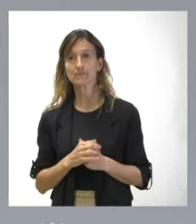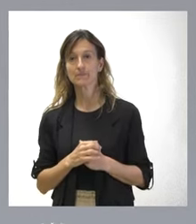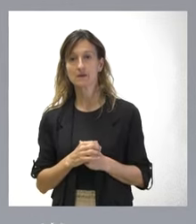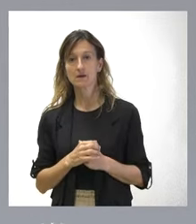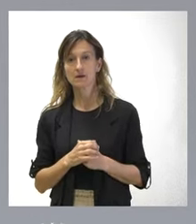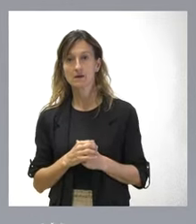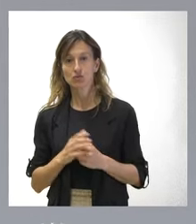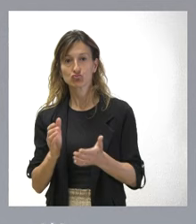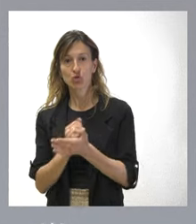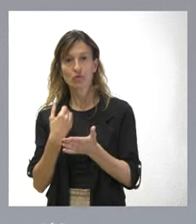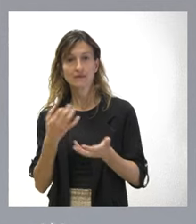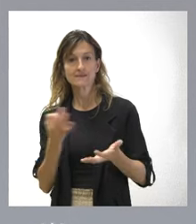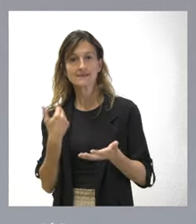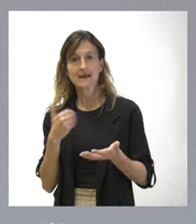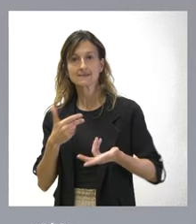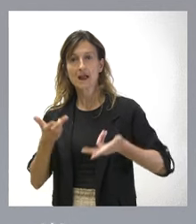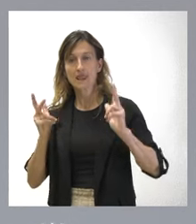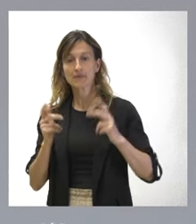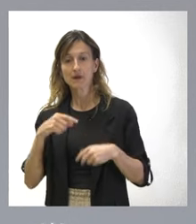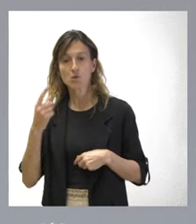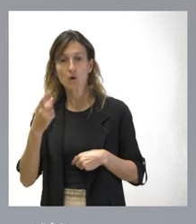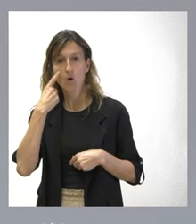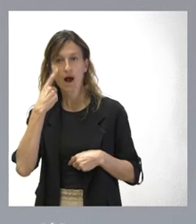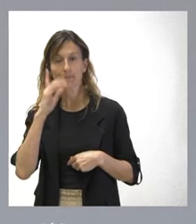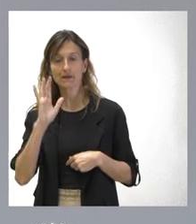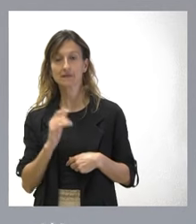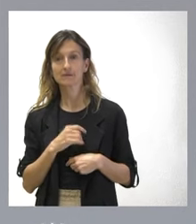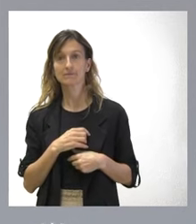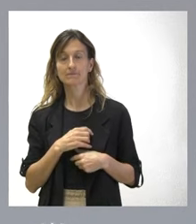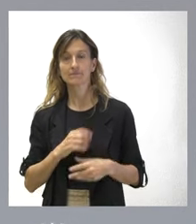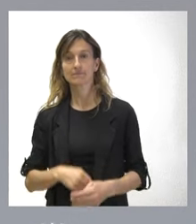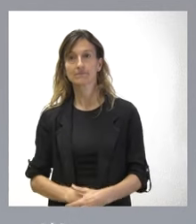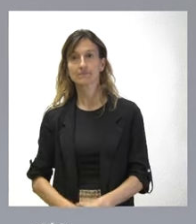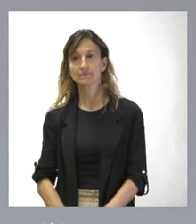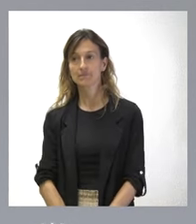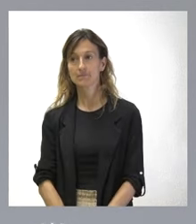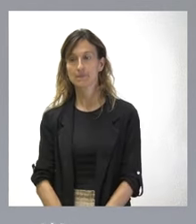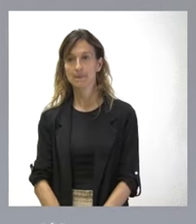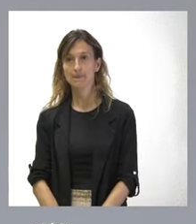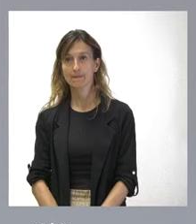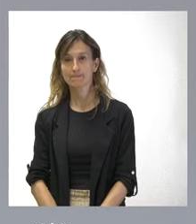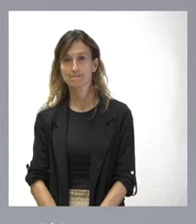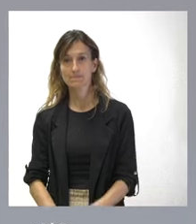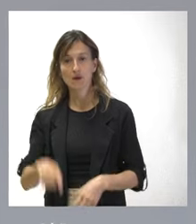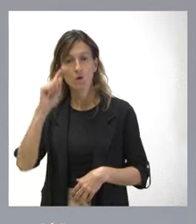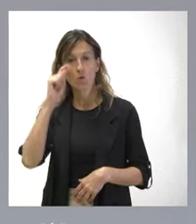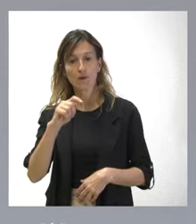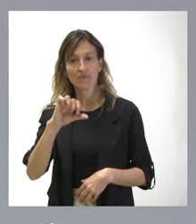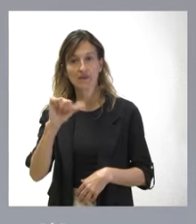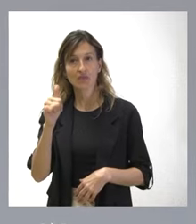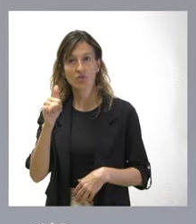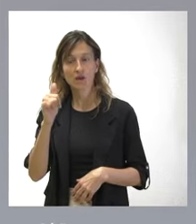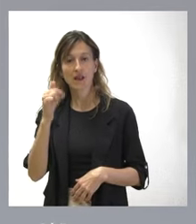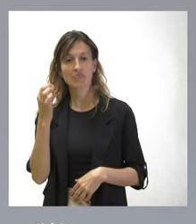queden todos liberados. Ya veremos luego lo que resuelve sobre el fondo del asunto. Pero le obliga al juez nacional que conoce del